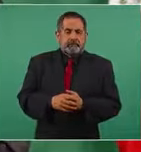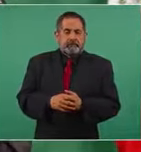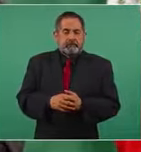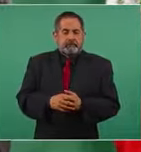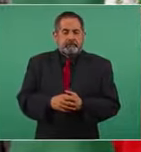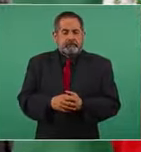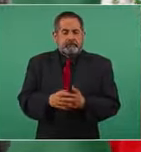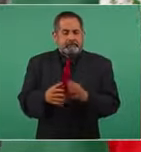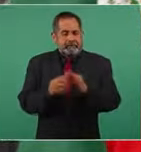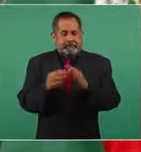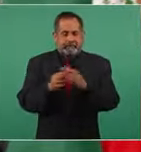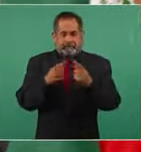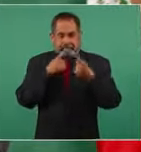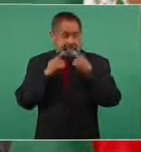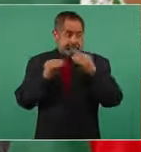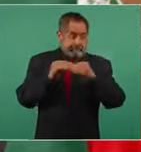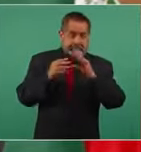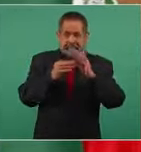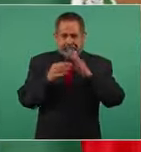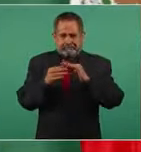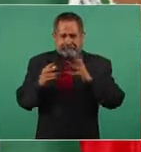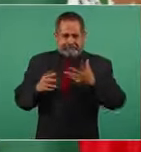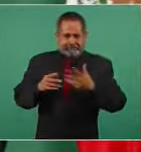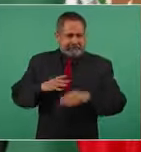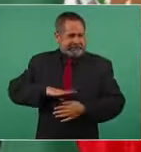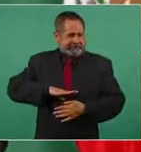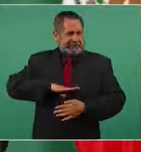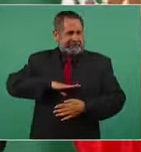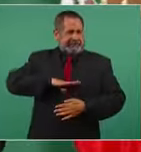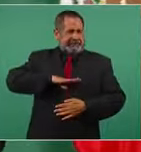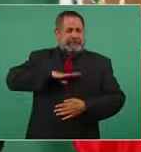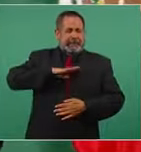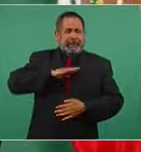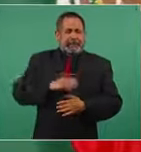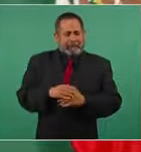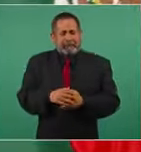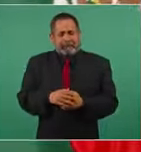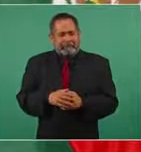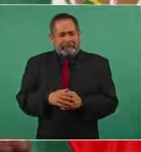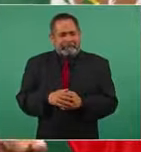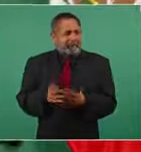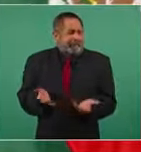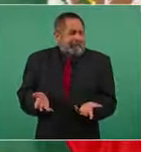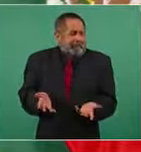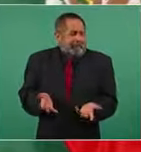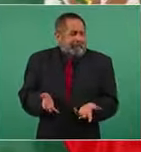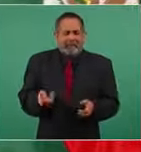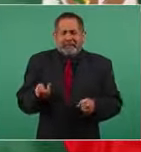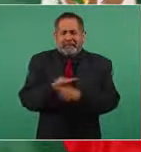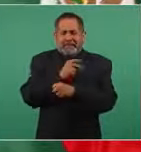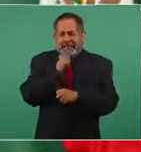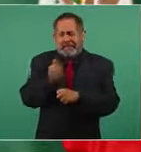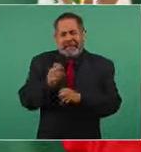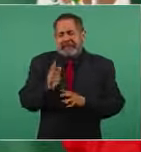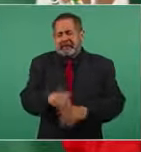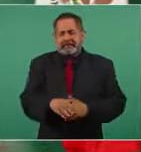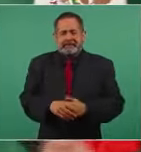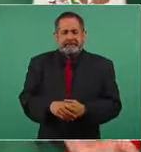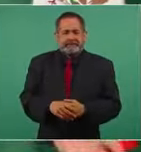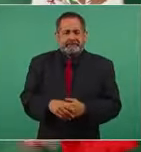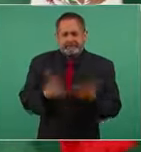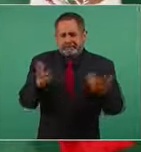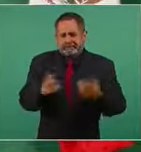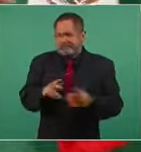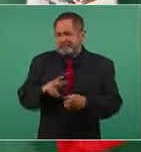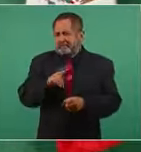puede ser polémico calienta pero no pasa a mayores y eso